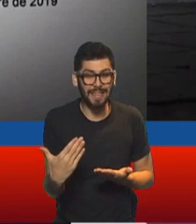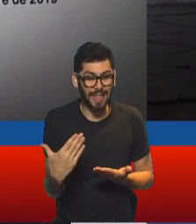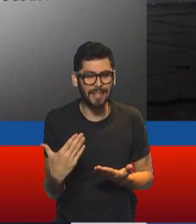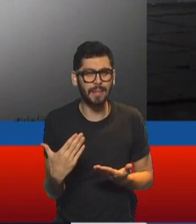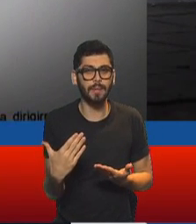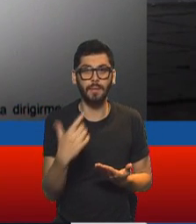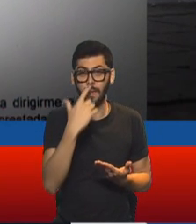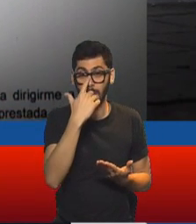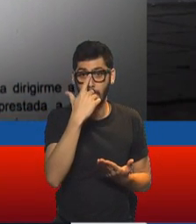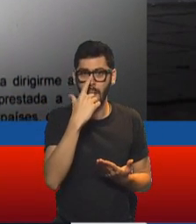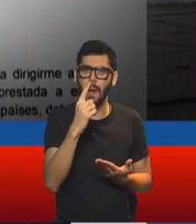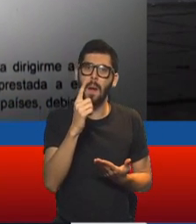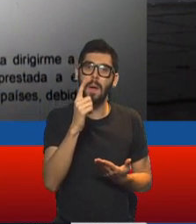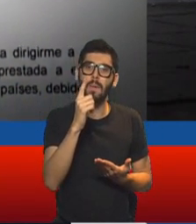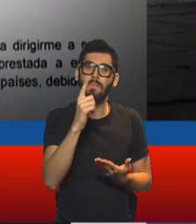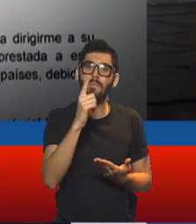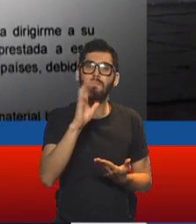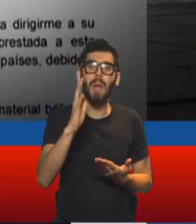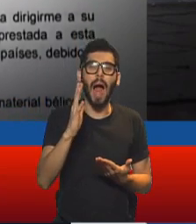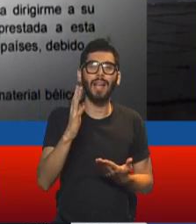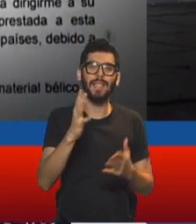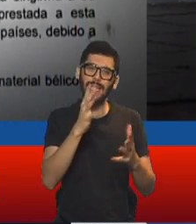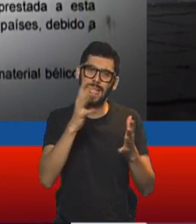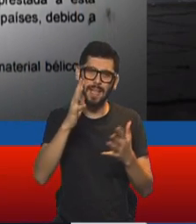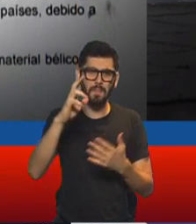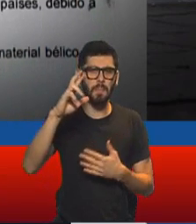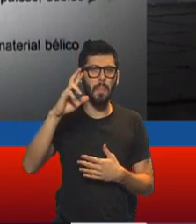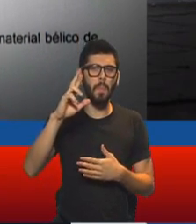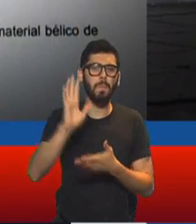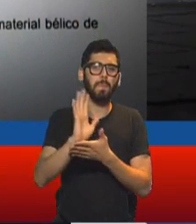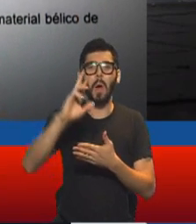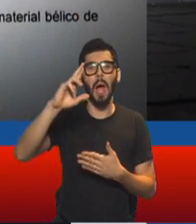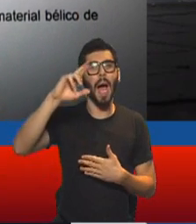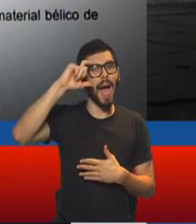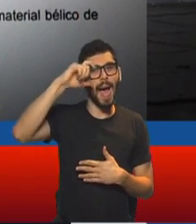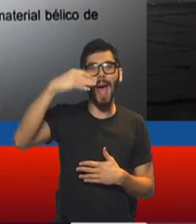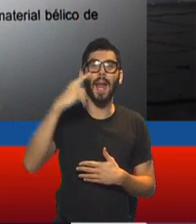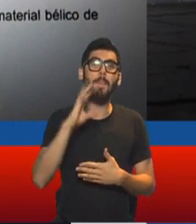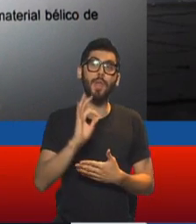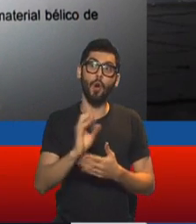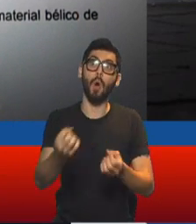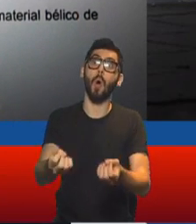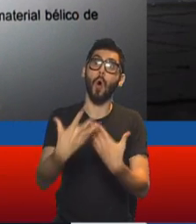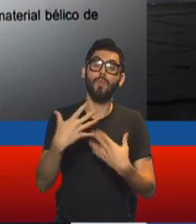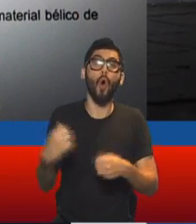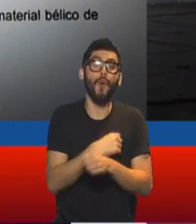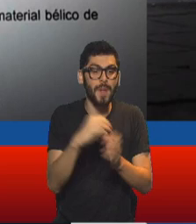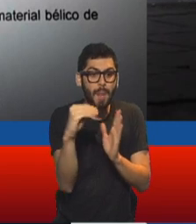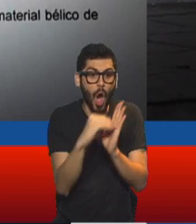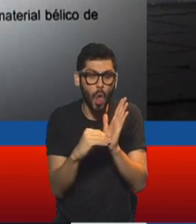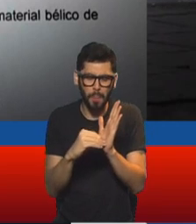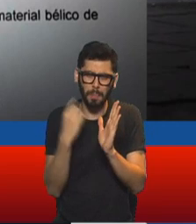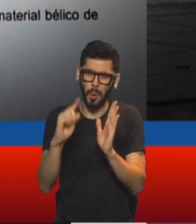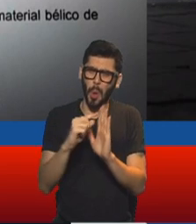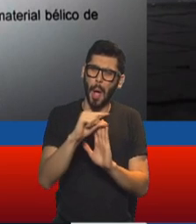o sea, se parece más a un remito de la recepción de un material escrito en términos de agradecimiento. La carta